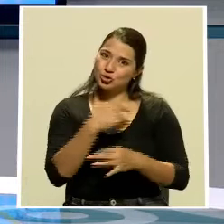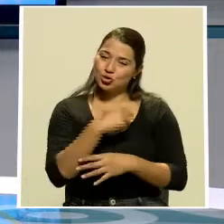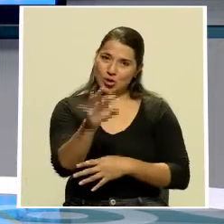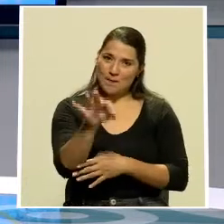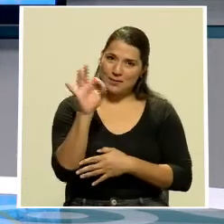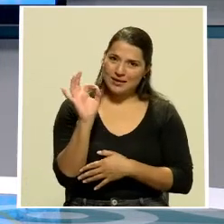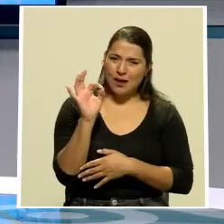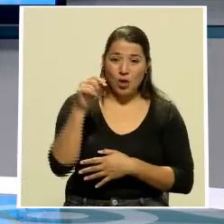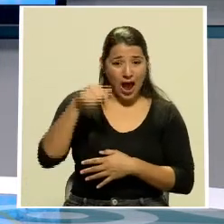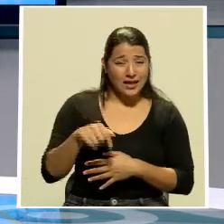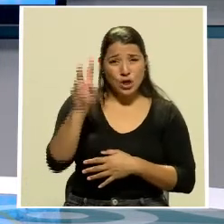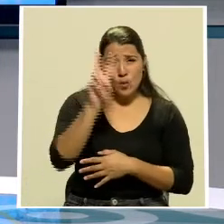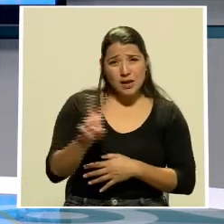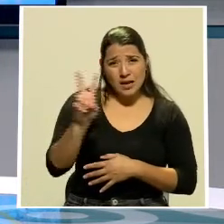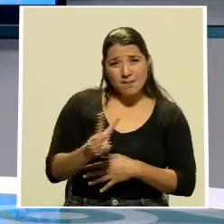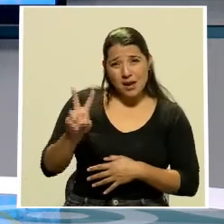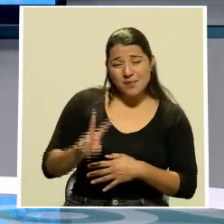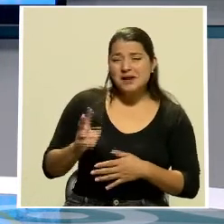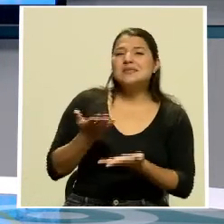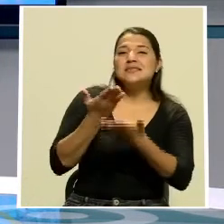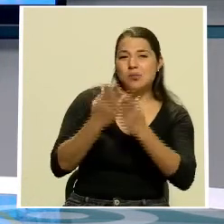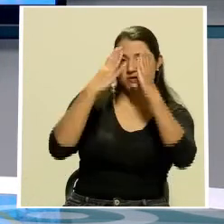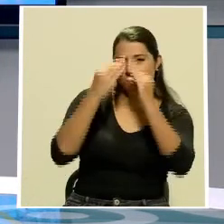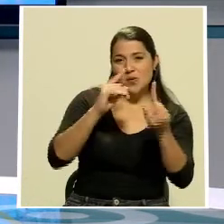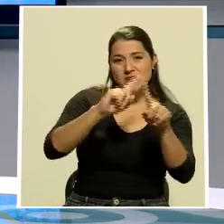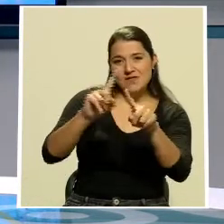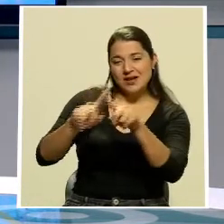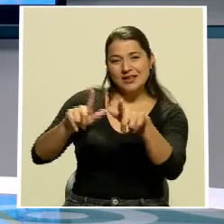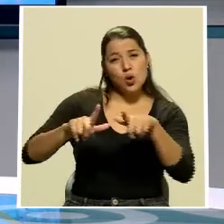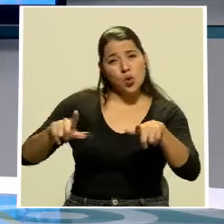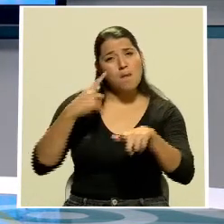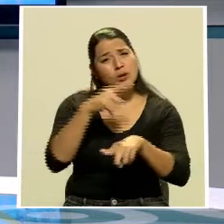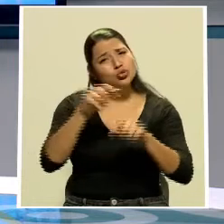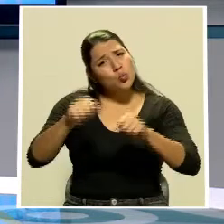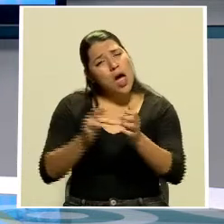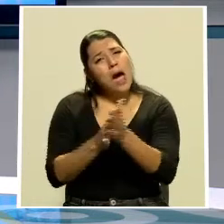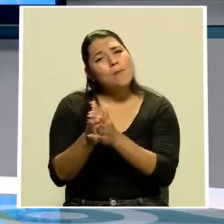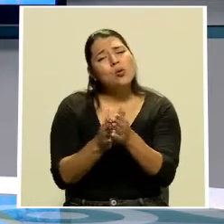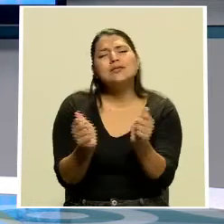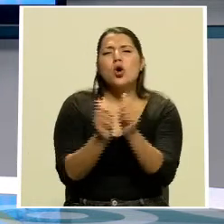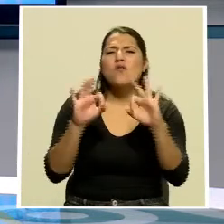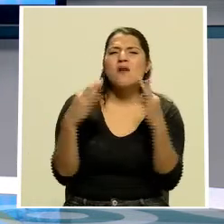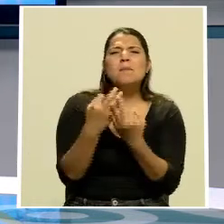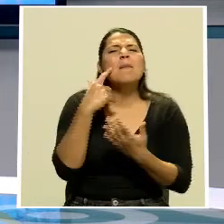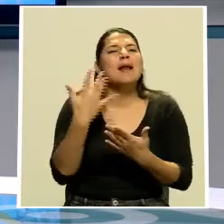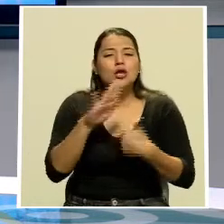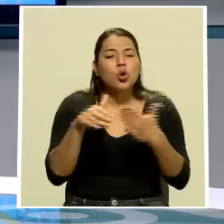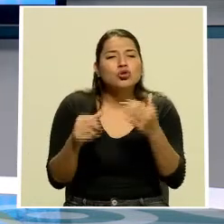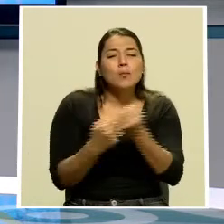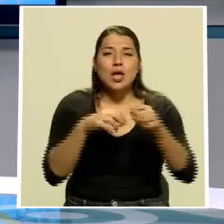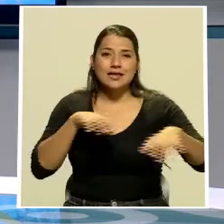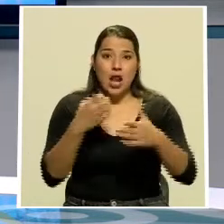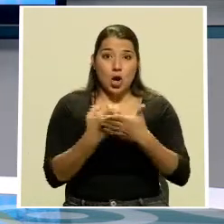aquí todos los viernes. tendremos detalles de diferentes lugares para que usted pueda aprovechar con su familia y reactivar así todos juntos la economía de